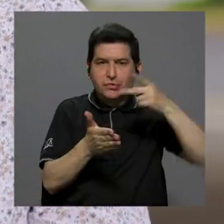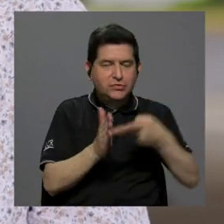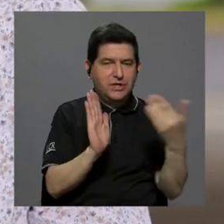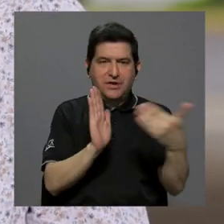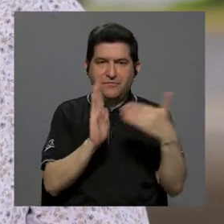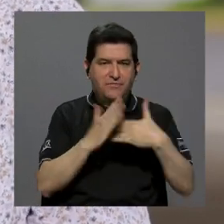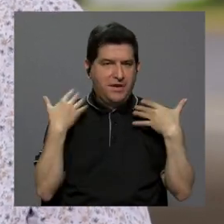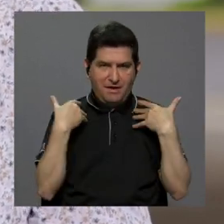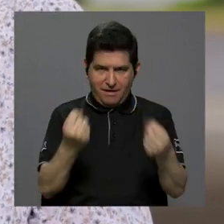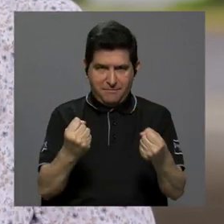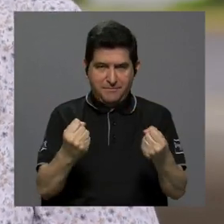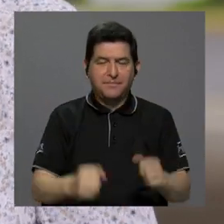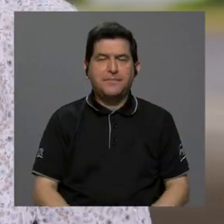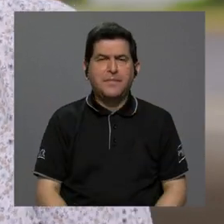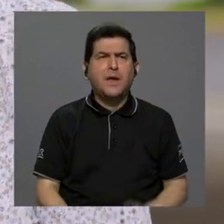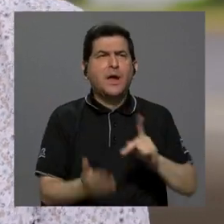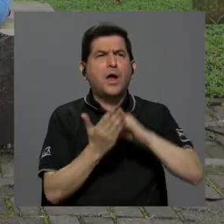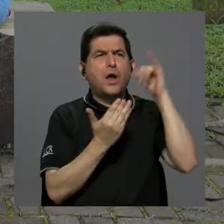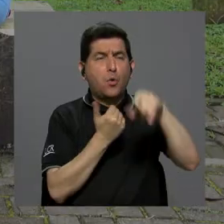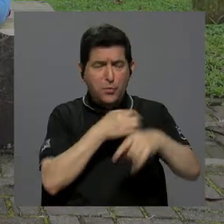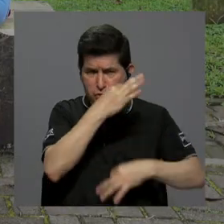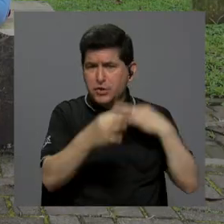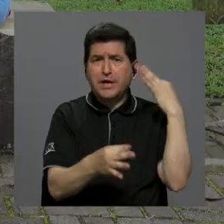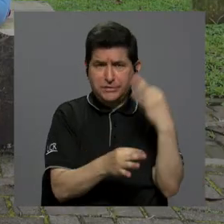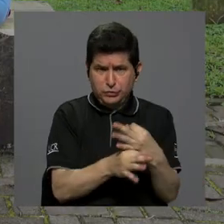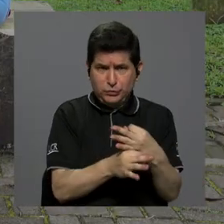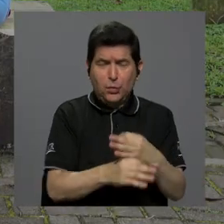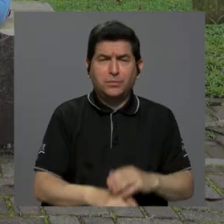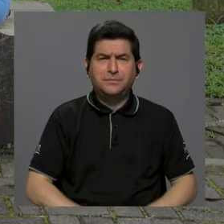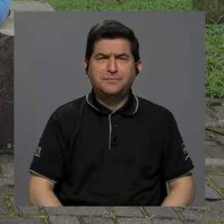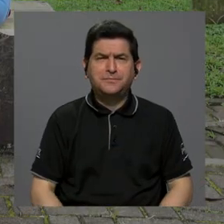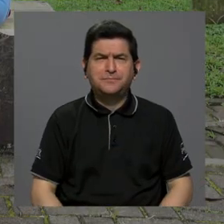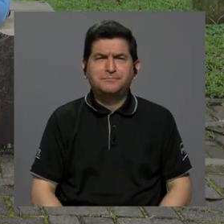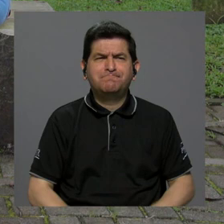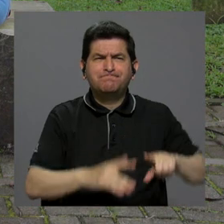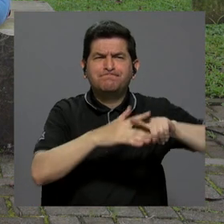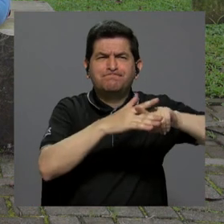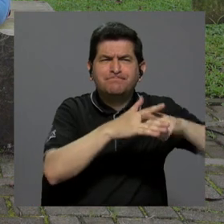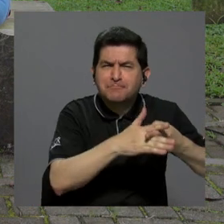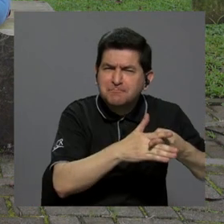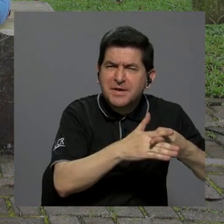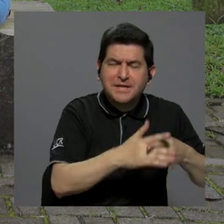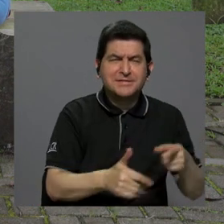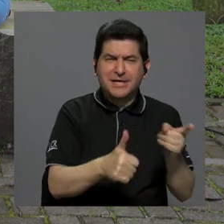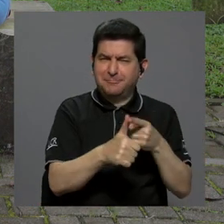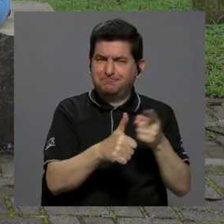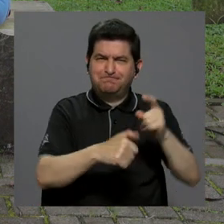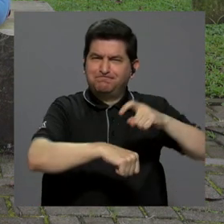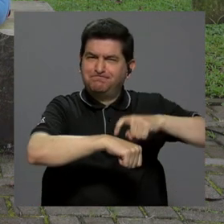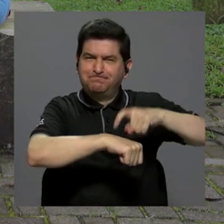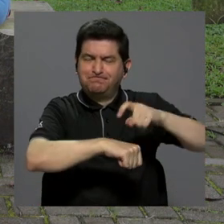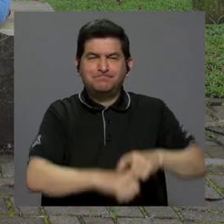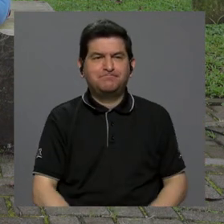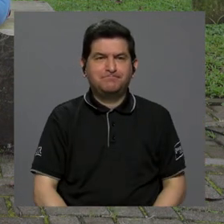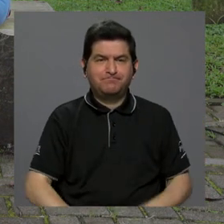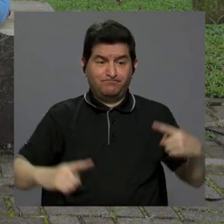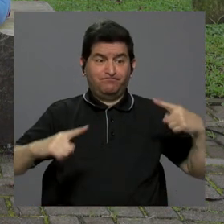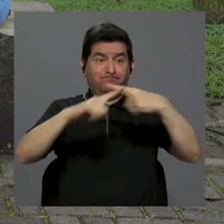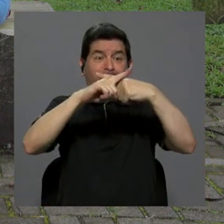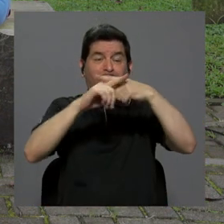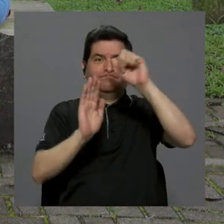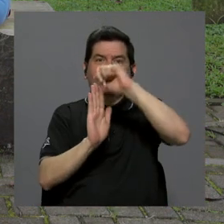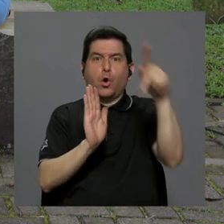genere afectaciones a la salud. Un proyecto de esta naturaleza empieza, en primer lugar,